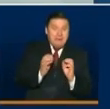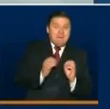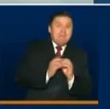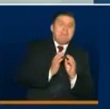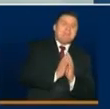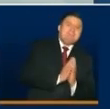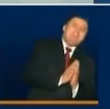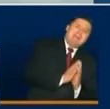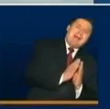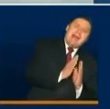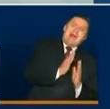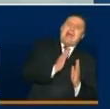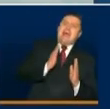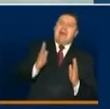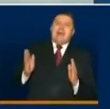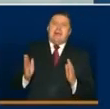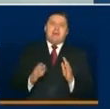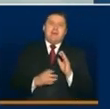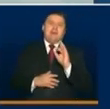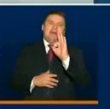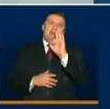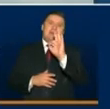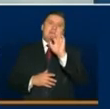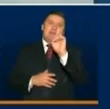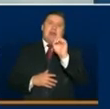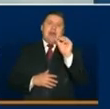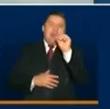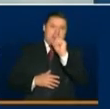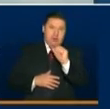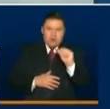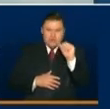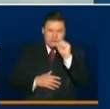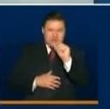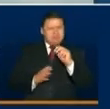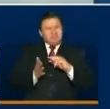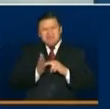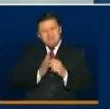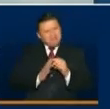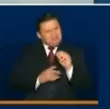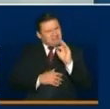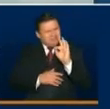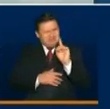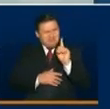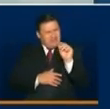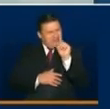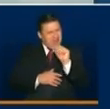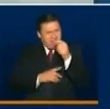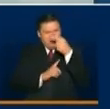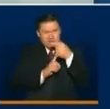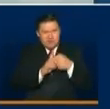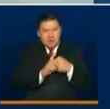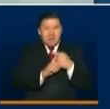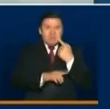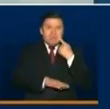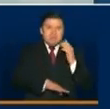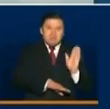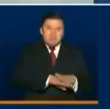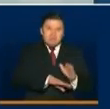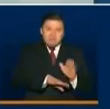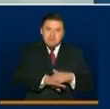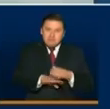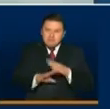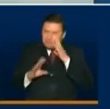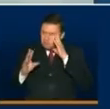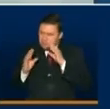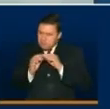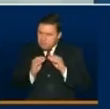a extender hasta el 31 de agosto. ¿Qué quiere decir eso? Que estamos en alerta, que estamos en